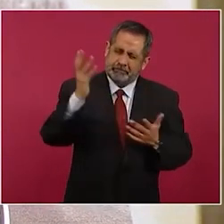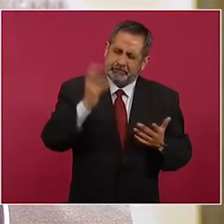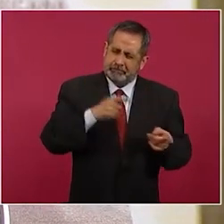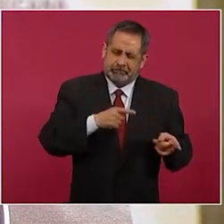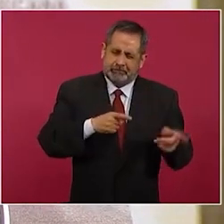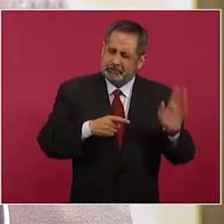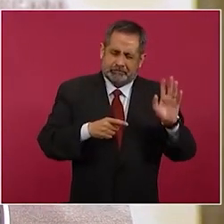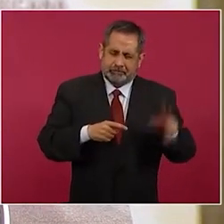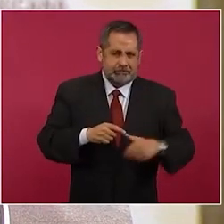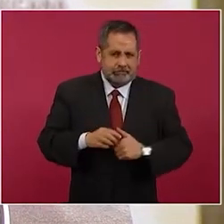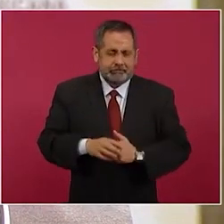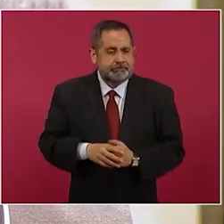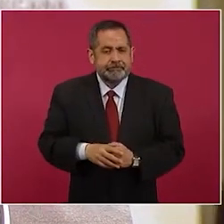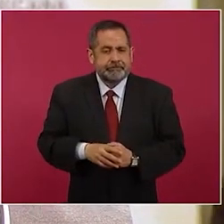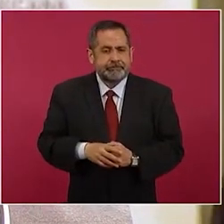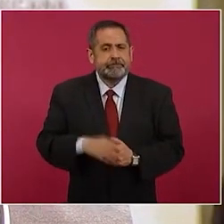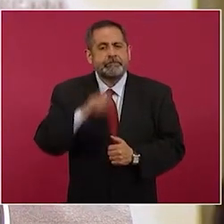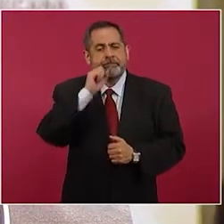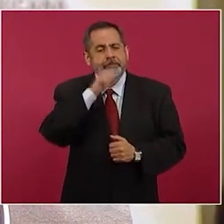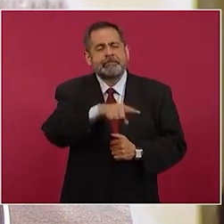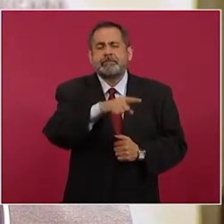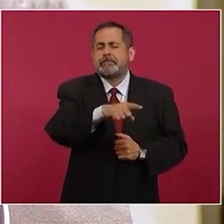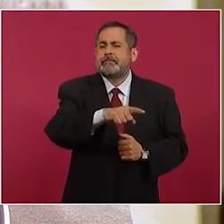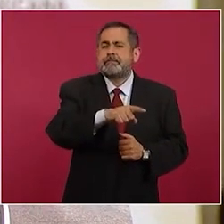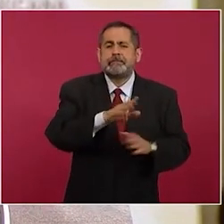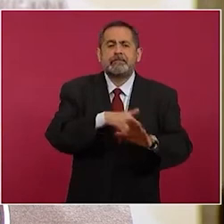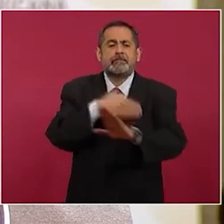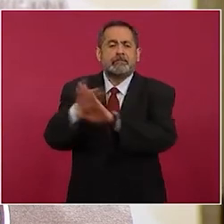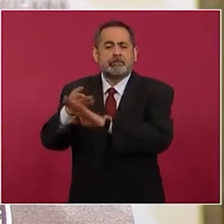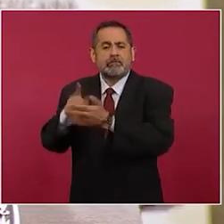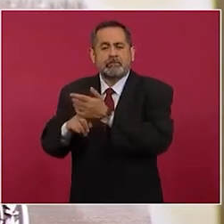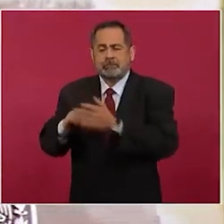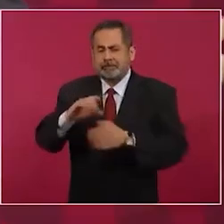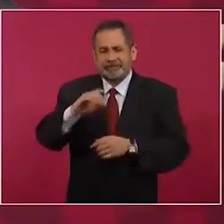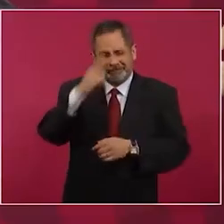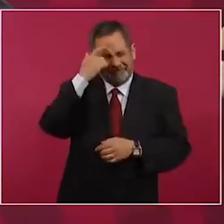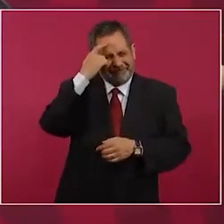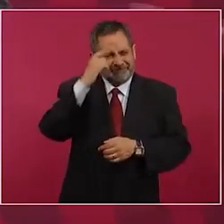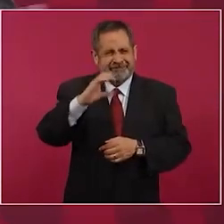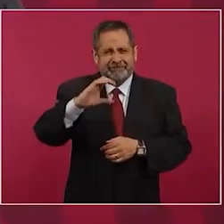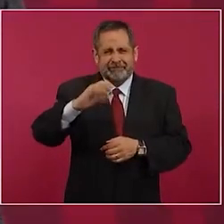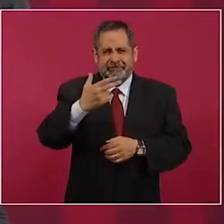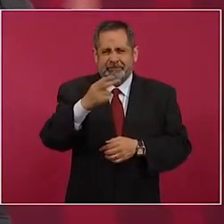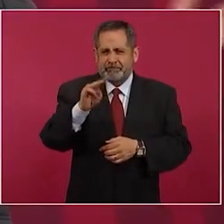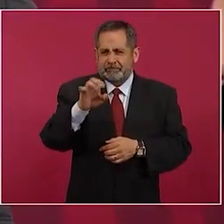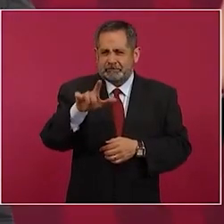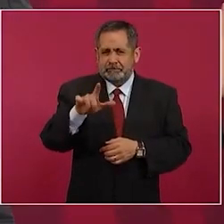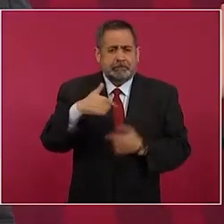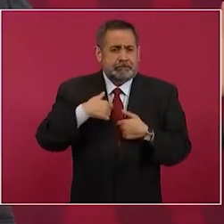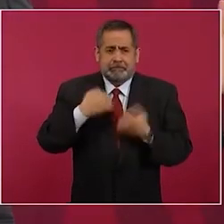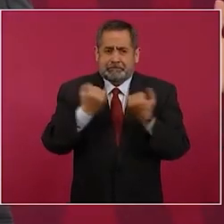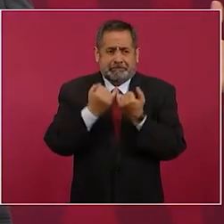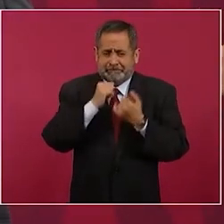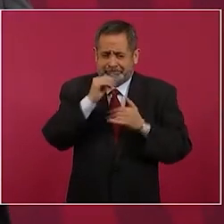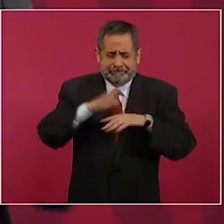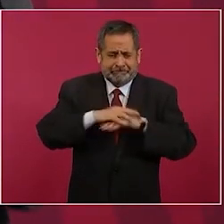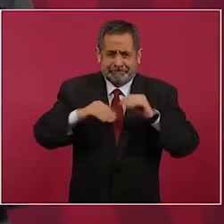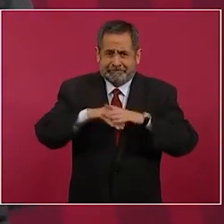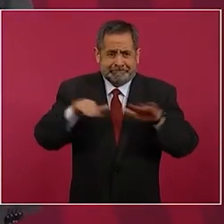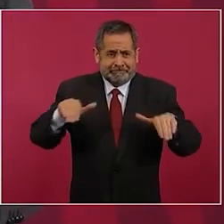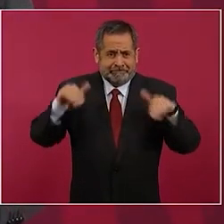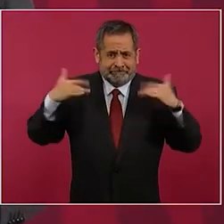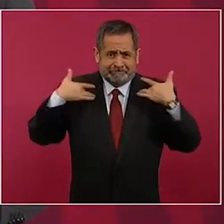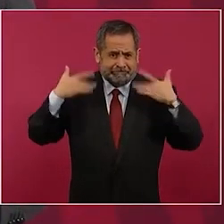también la acusación contra Chumel pues yo tampoco tengo nada que ver ahí